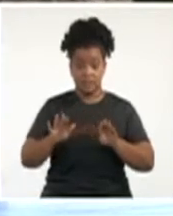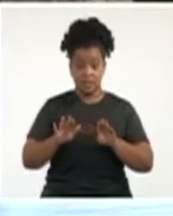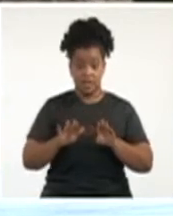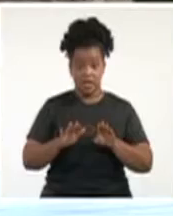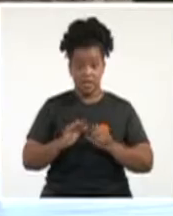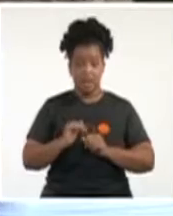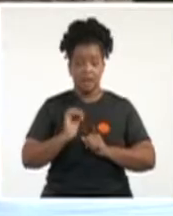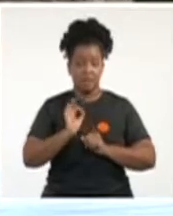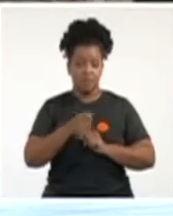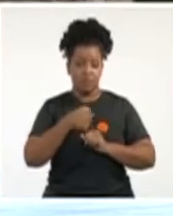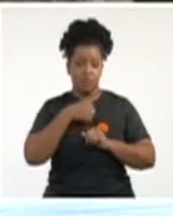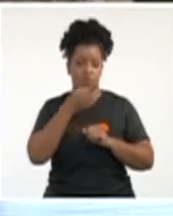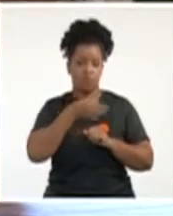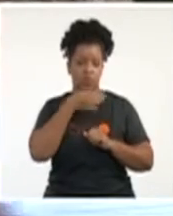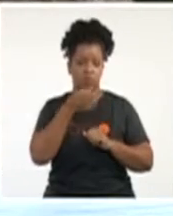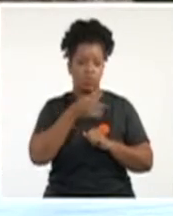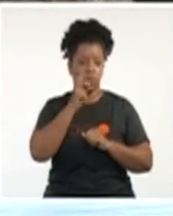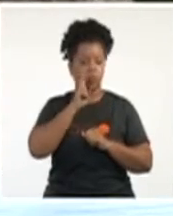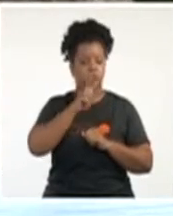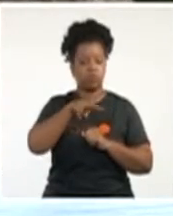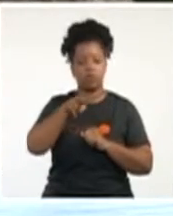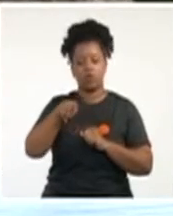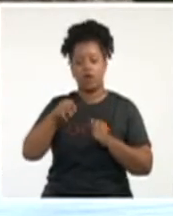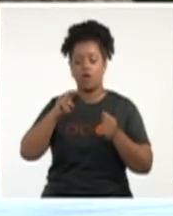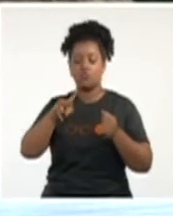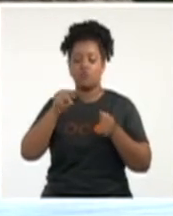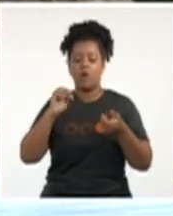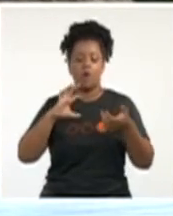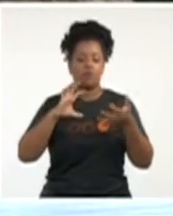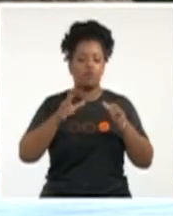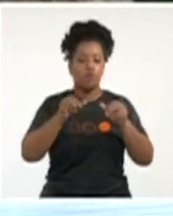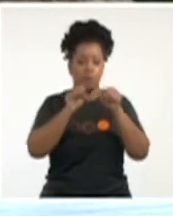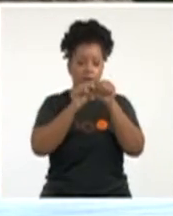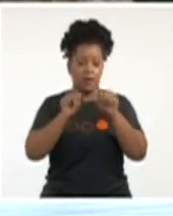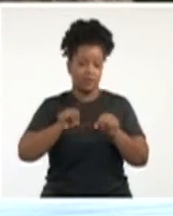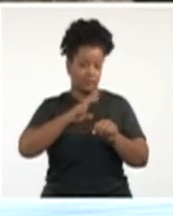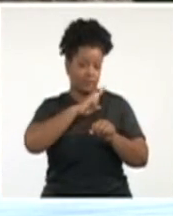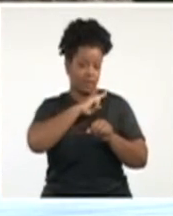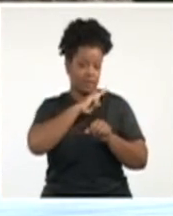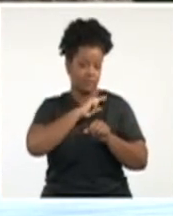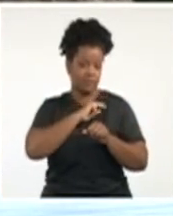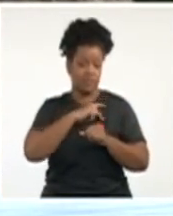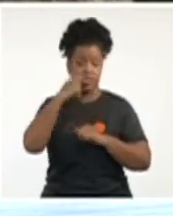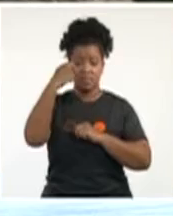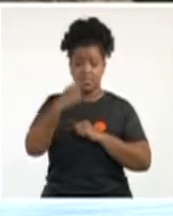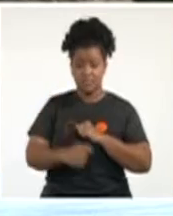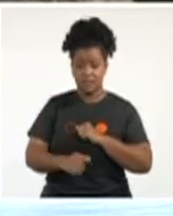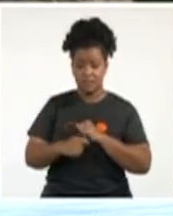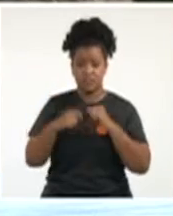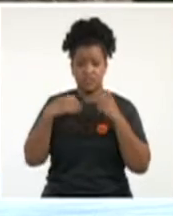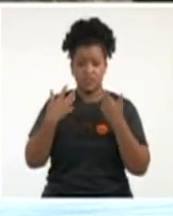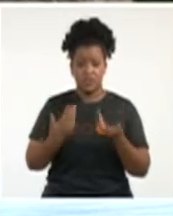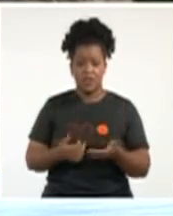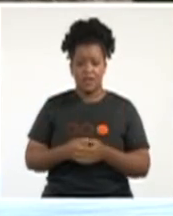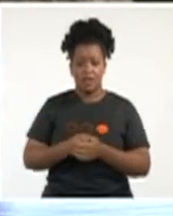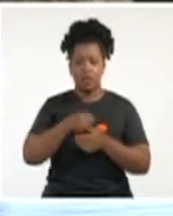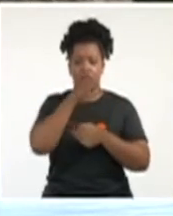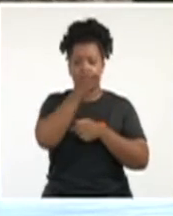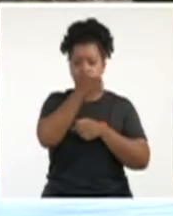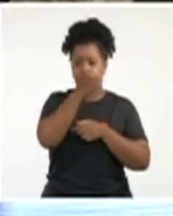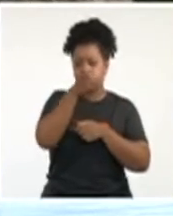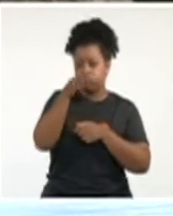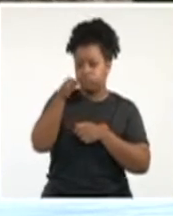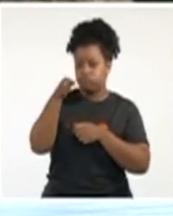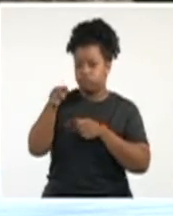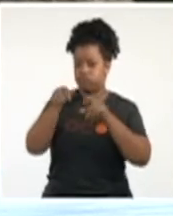expresado, buscando nuevos mecanismos, nuevos sistemas de dirección, y decidimos enviar inspecciones a los territorios para